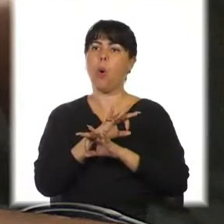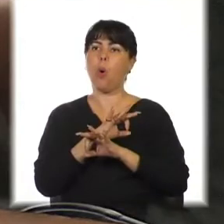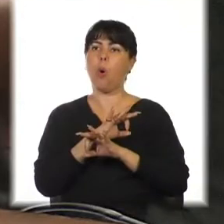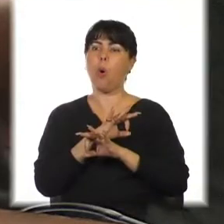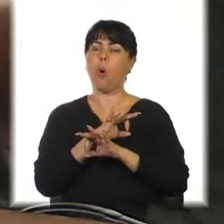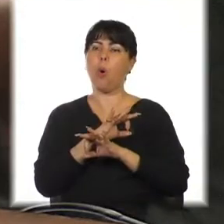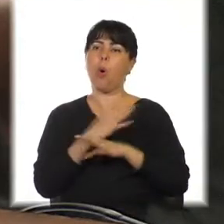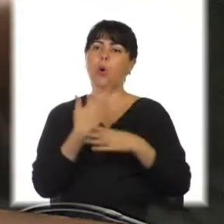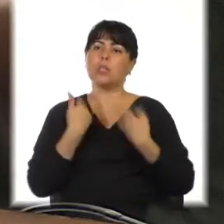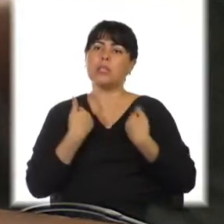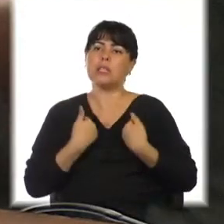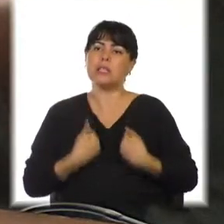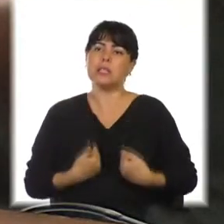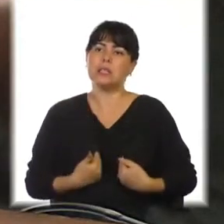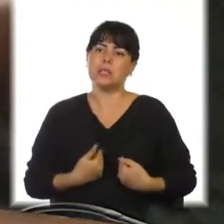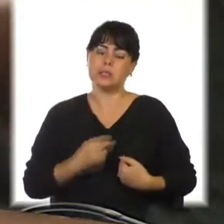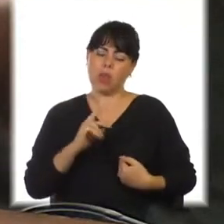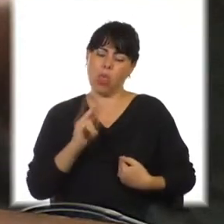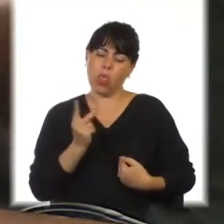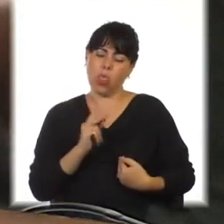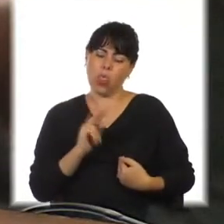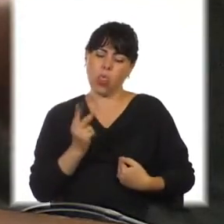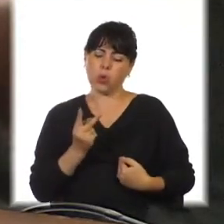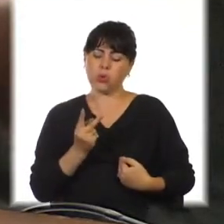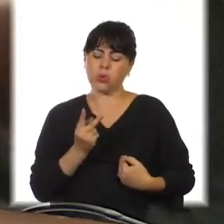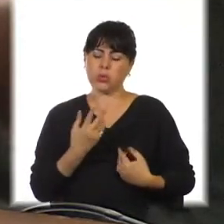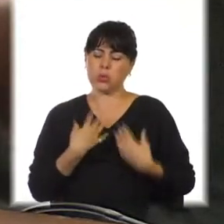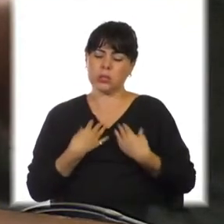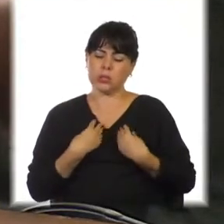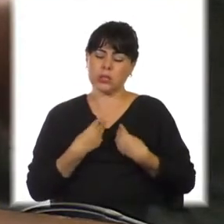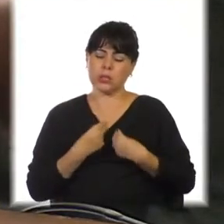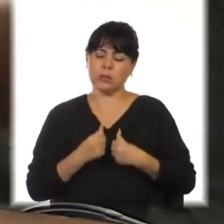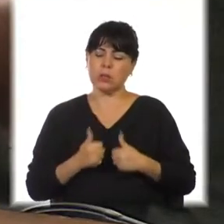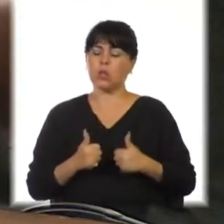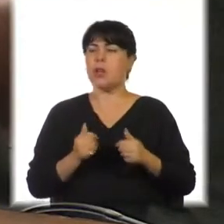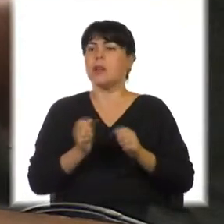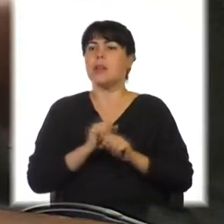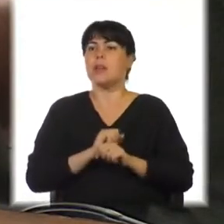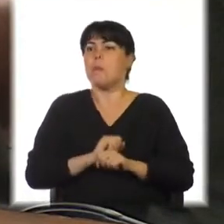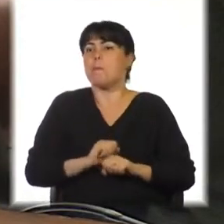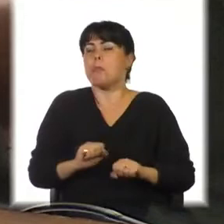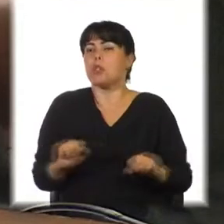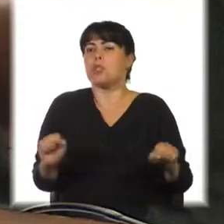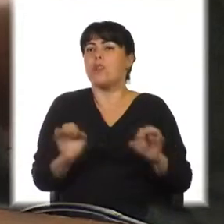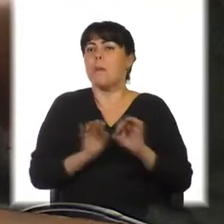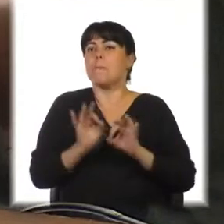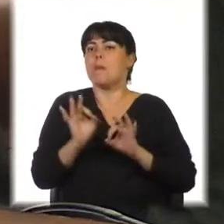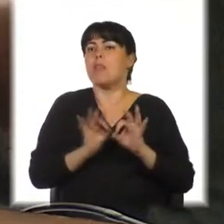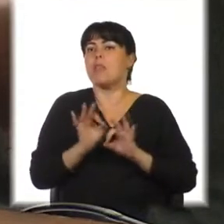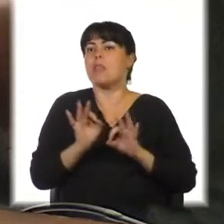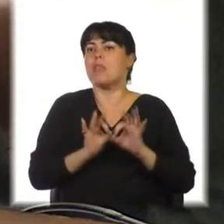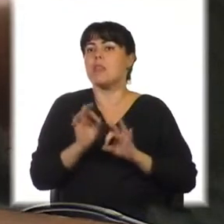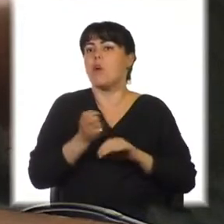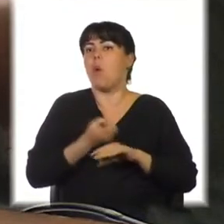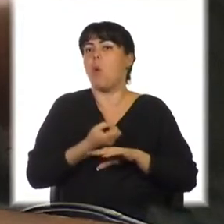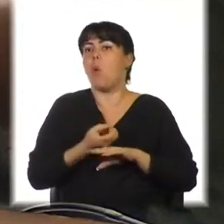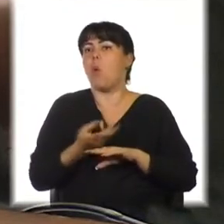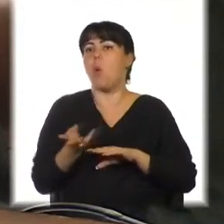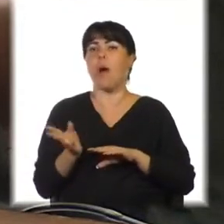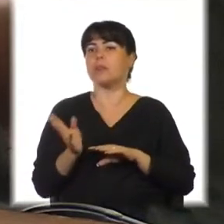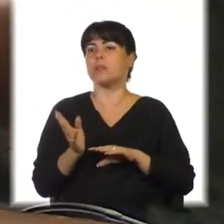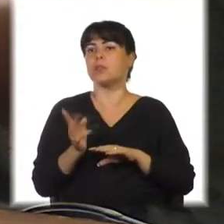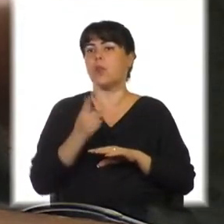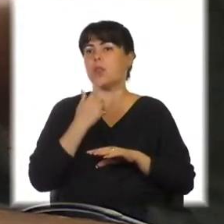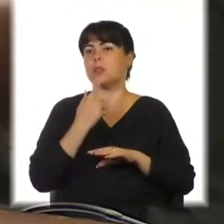Cualquiera de estos dos sentimientos son imposibles de medir, cuantificar, en una palabra es